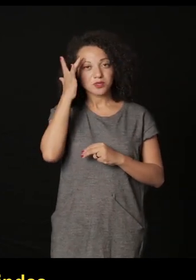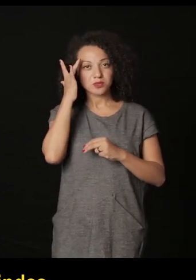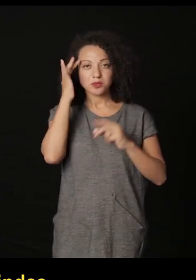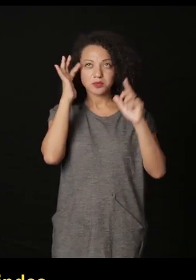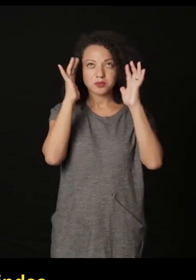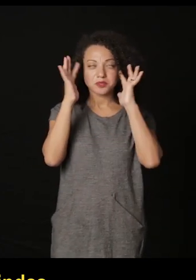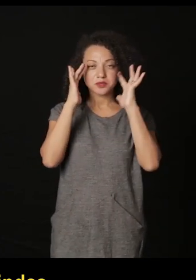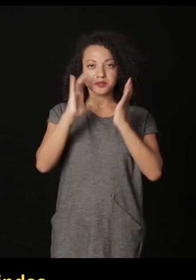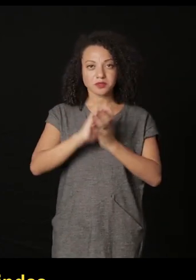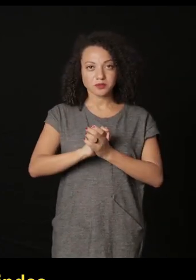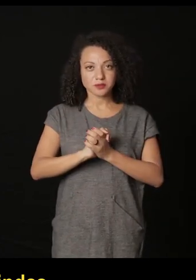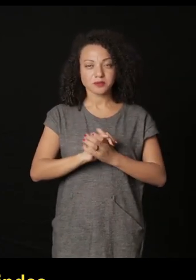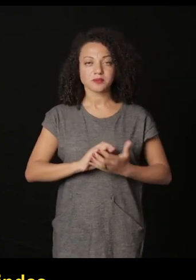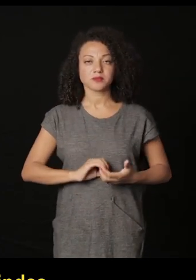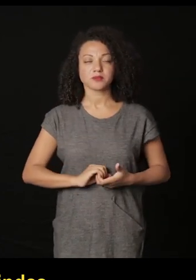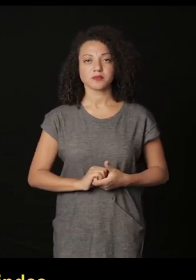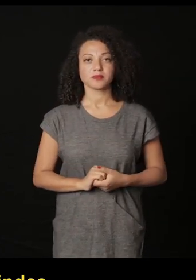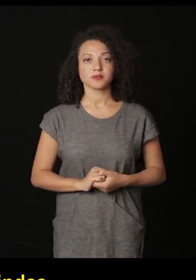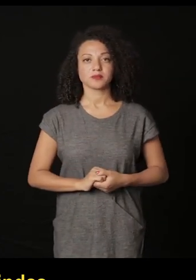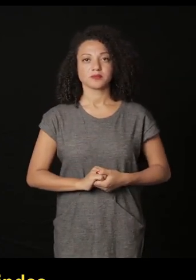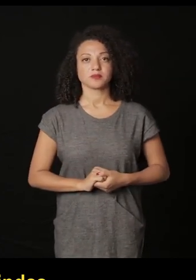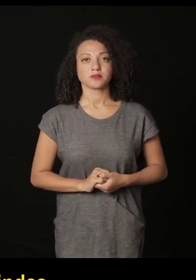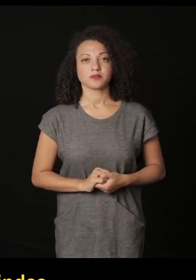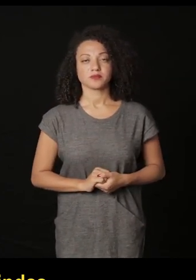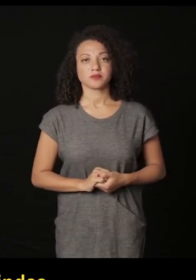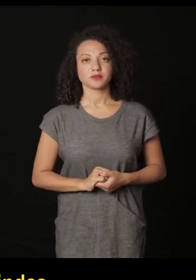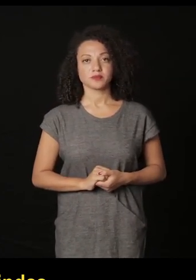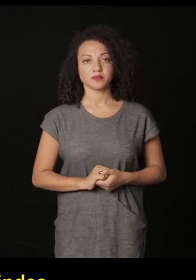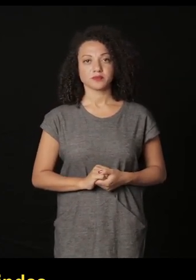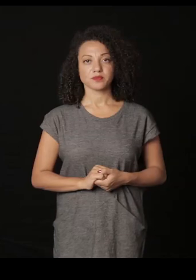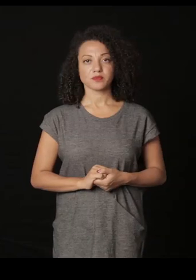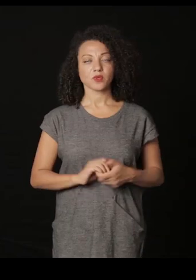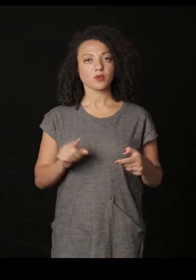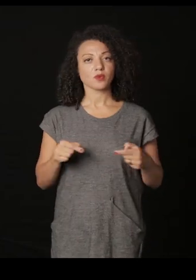lindas y que todos aspiramos en el matrimonio